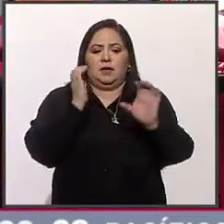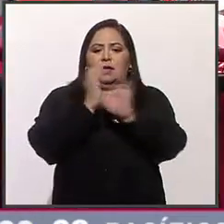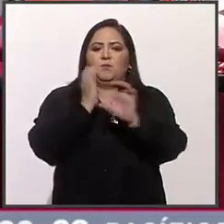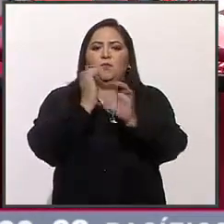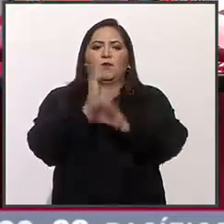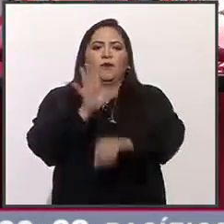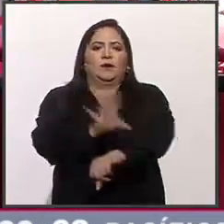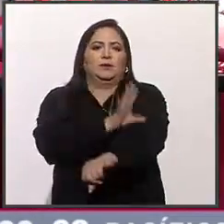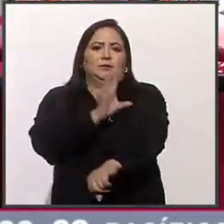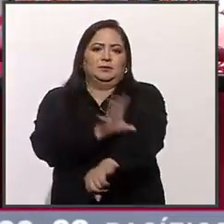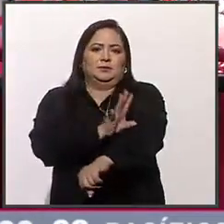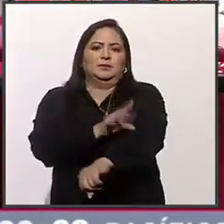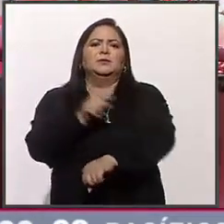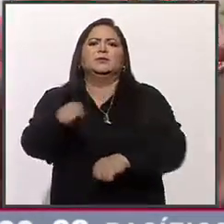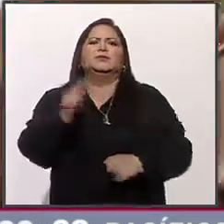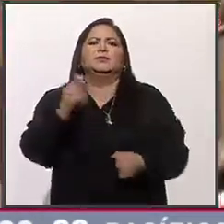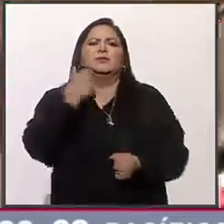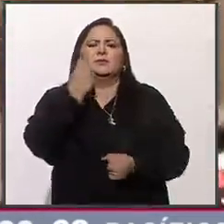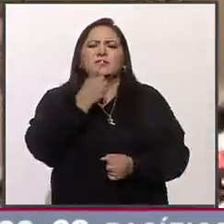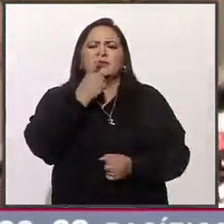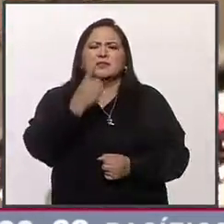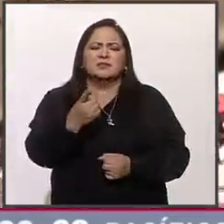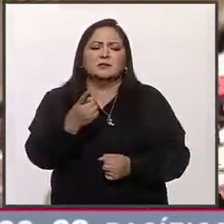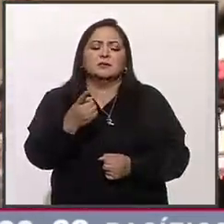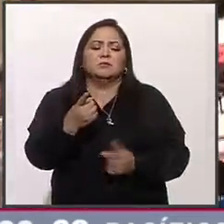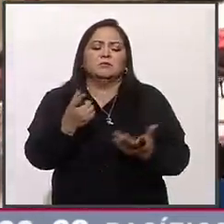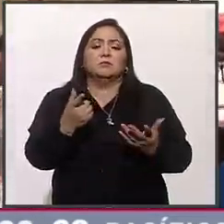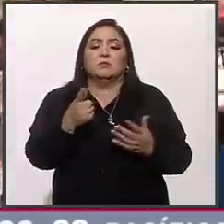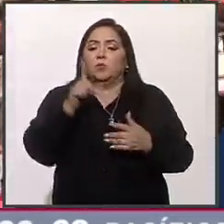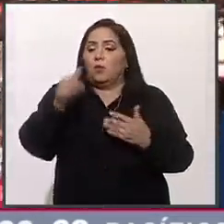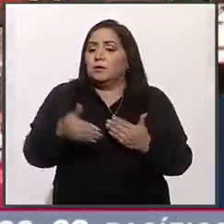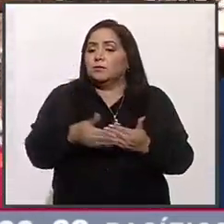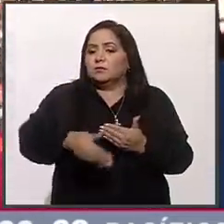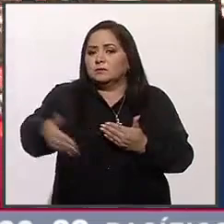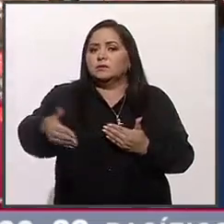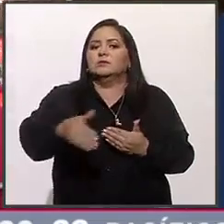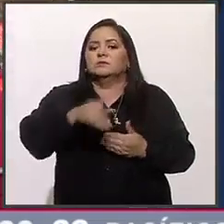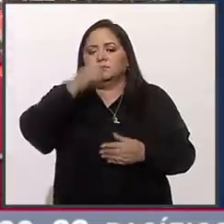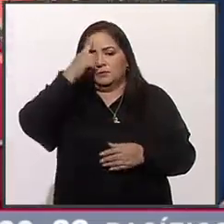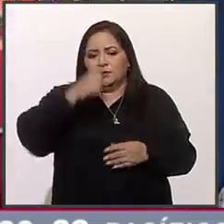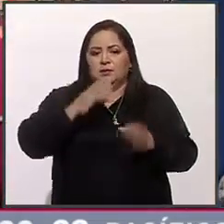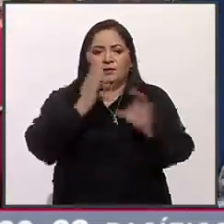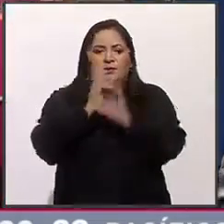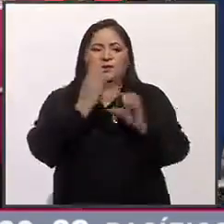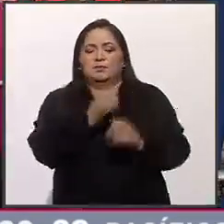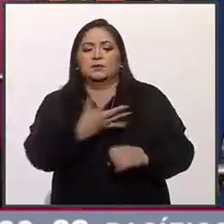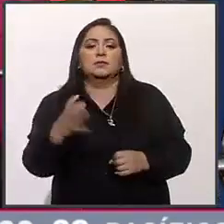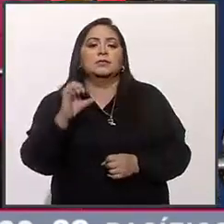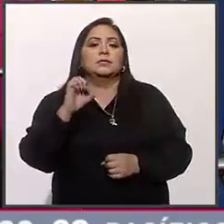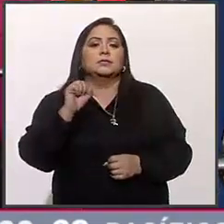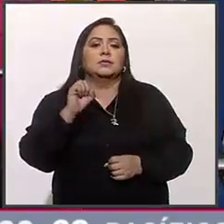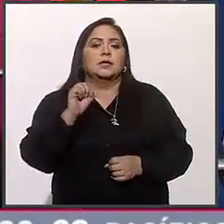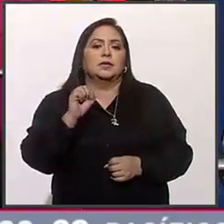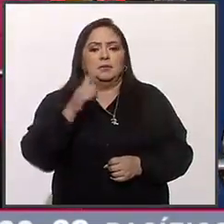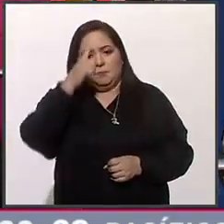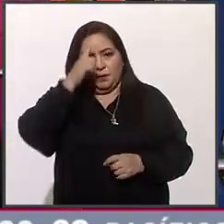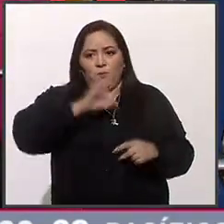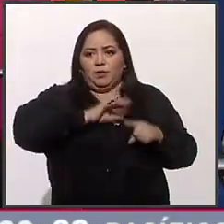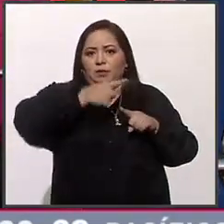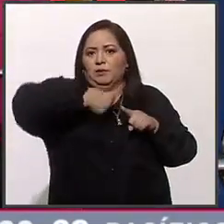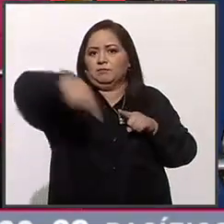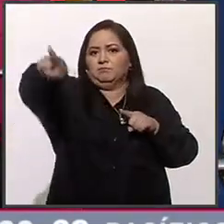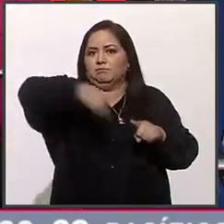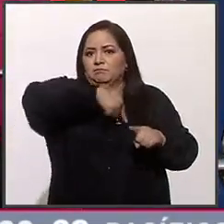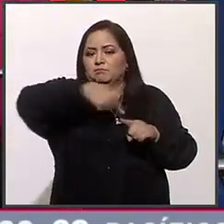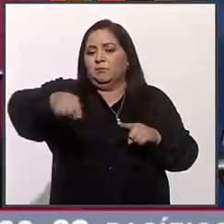eléctricas. El objetivo es en los siguientes días ya tener el total de la flota, que son 60 unidades las que estarían operando en nuestra